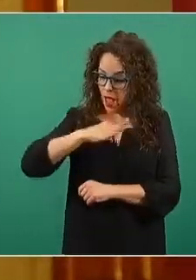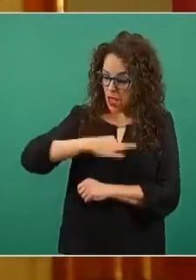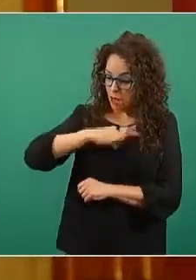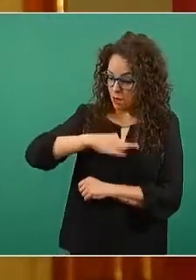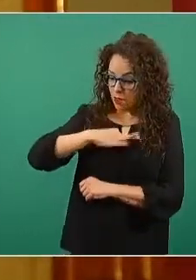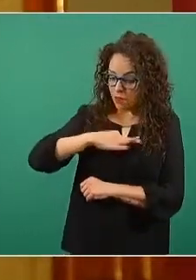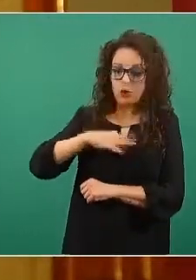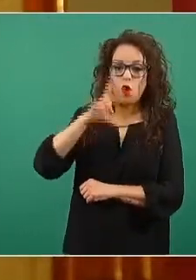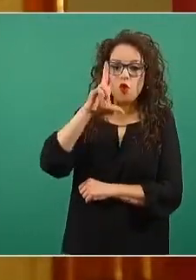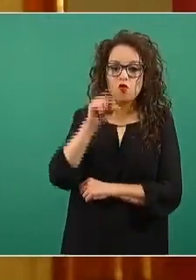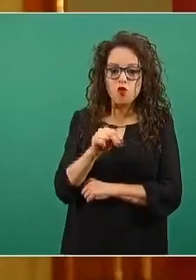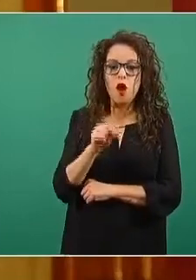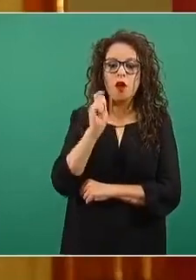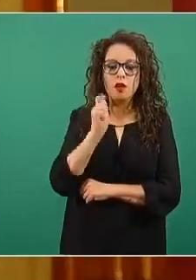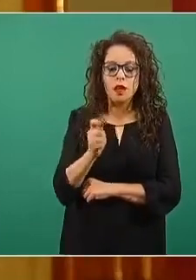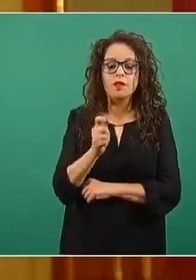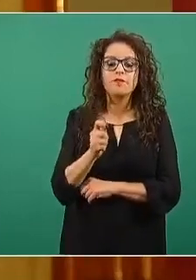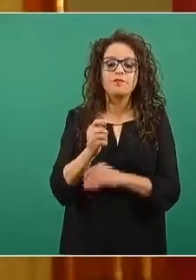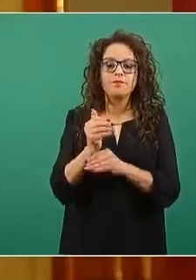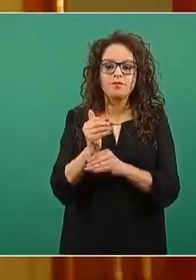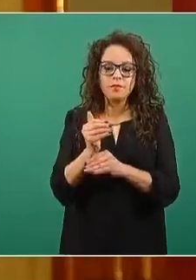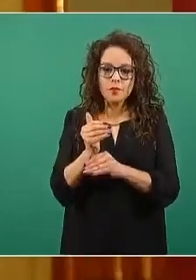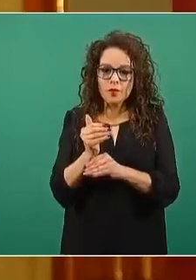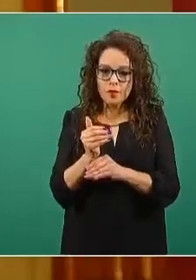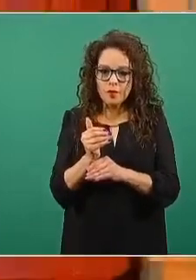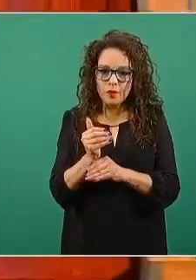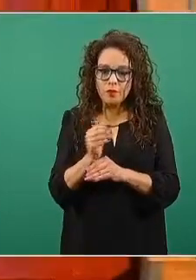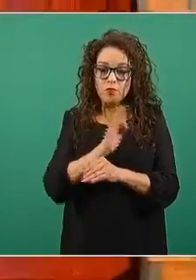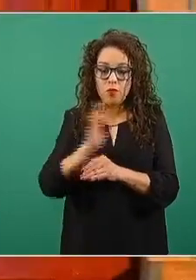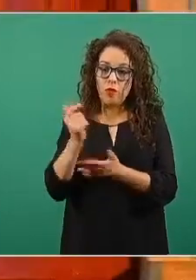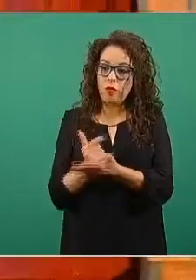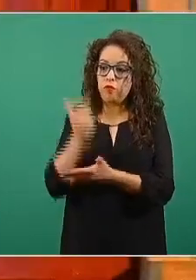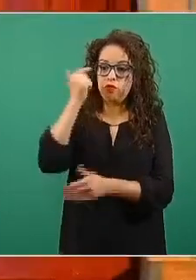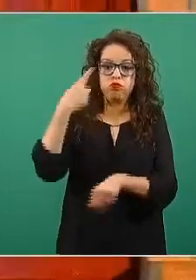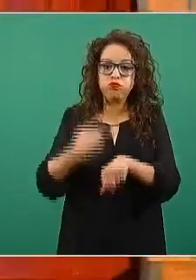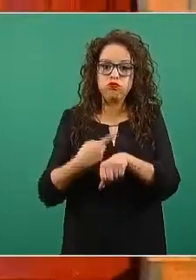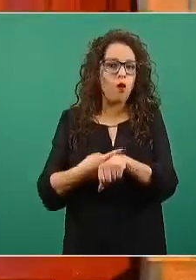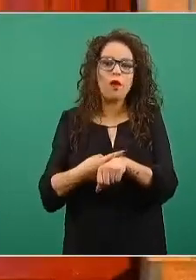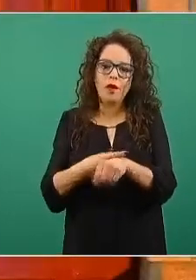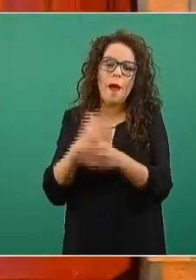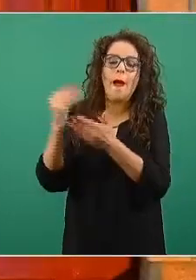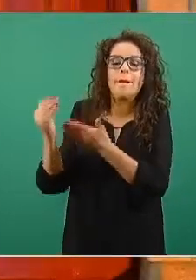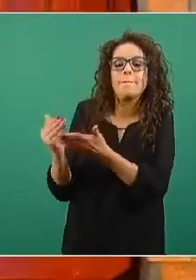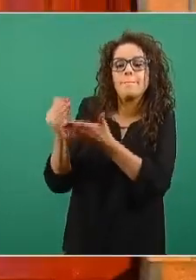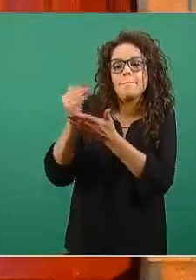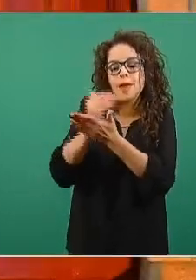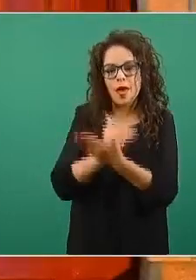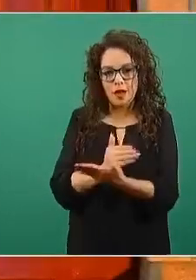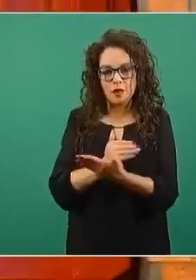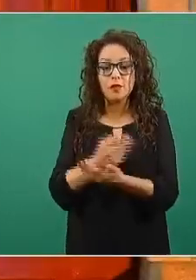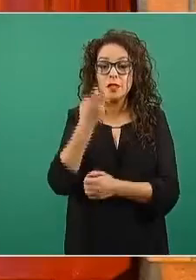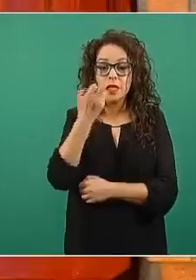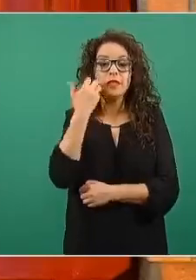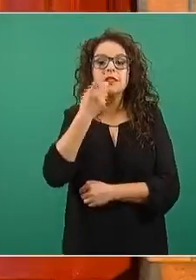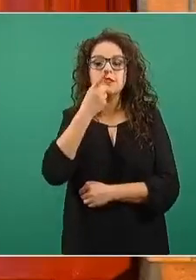desarrollar la infección o no desarrollarla de una manera grave, pues entonces van a disminuir el número de casos